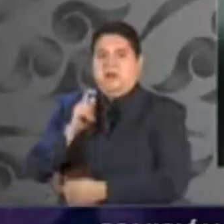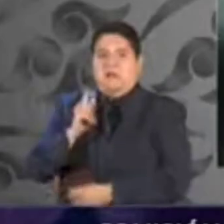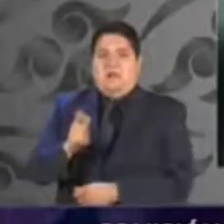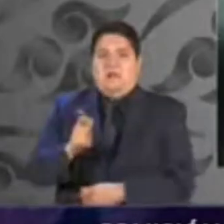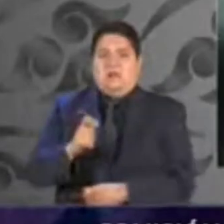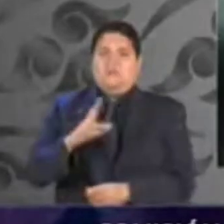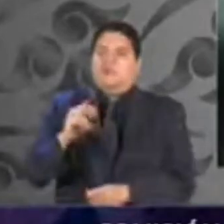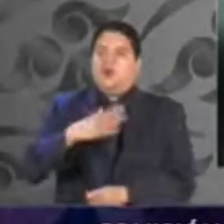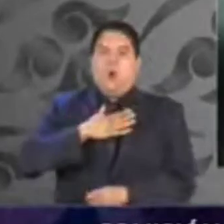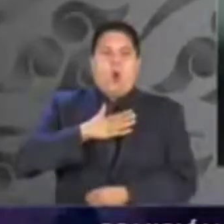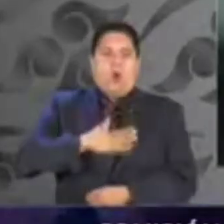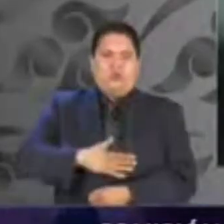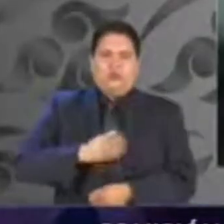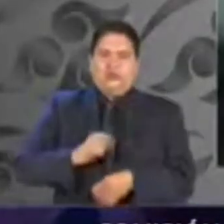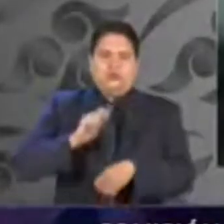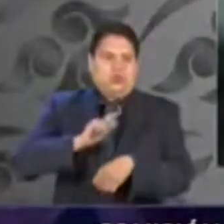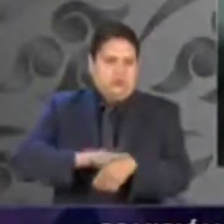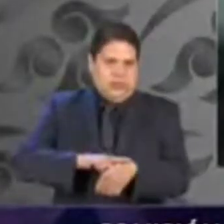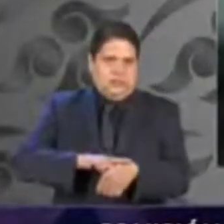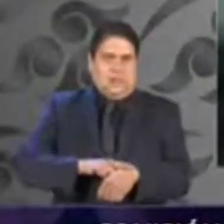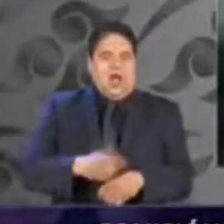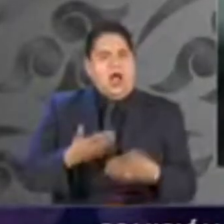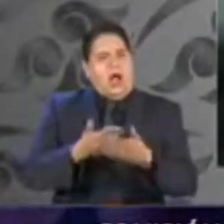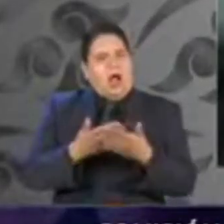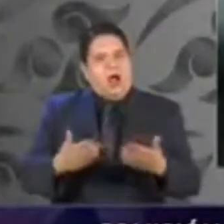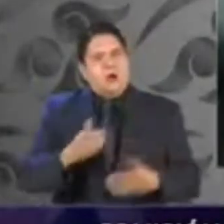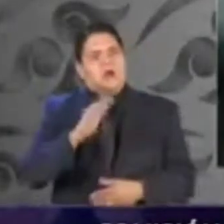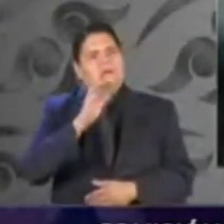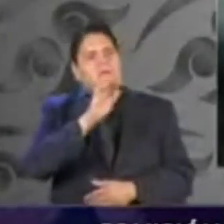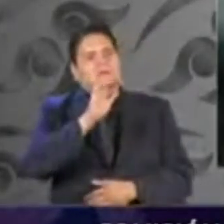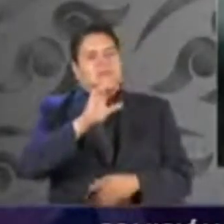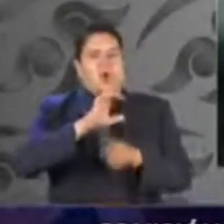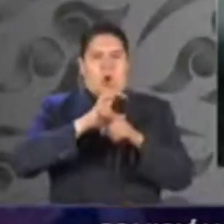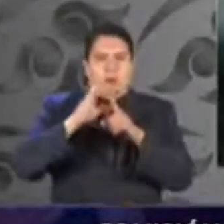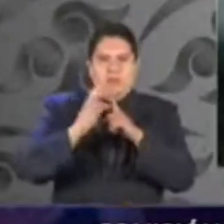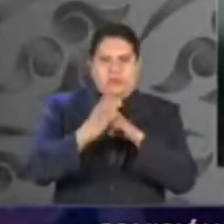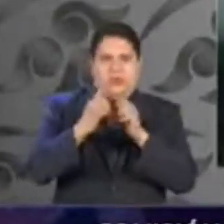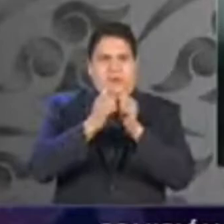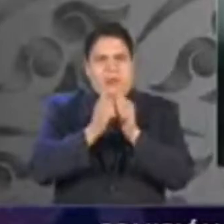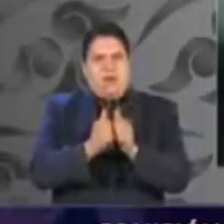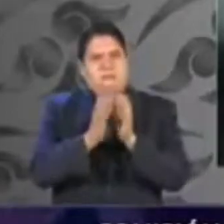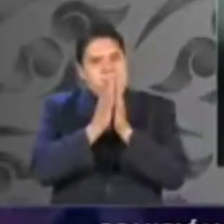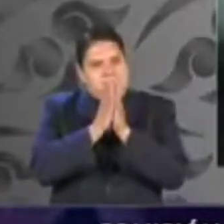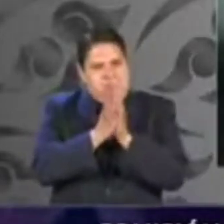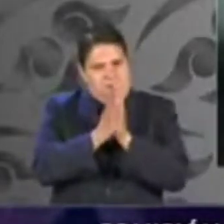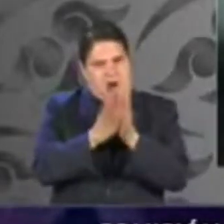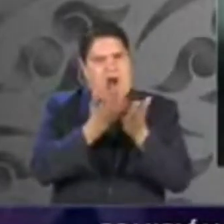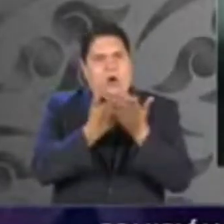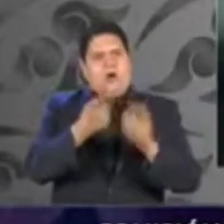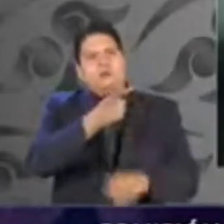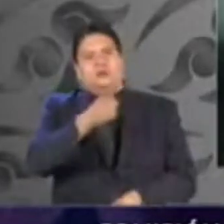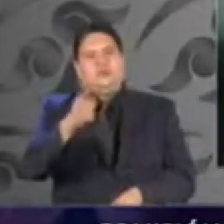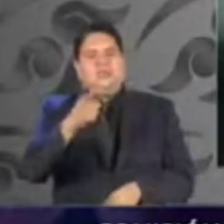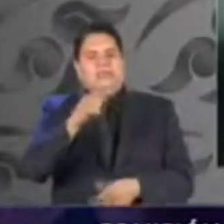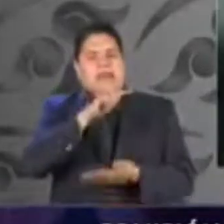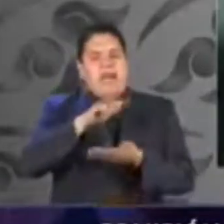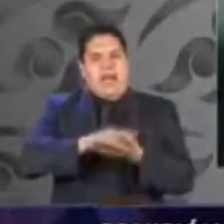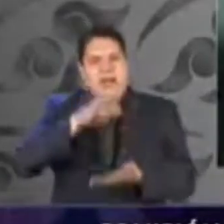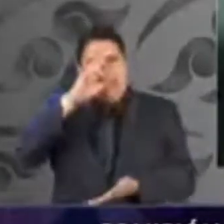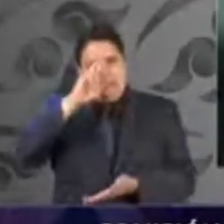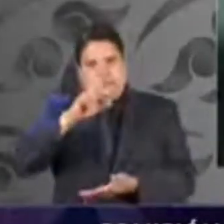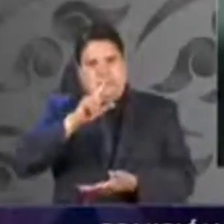social. Por eso, urjo a la Comisión Permanente a asumir su papel de guardián de la legalidad,